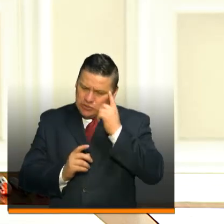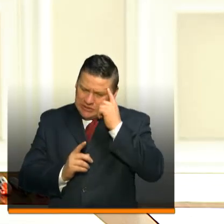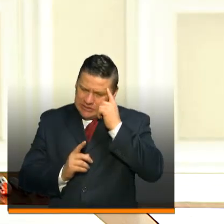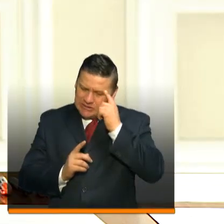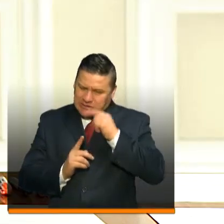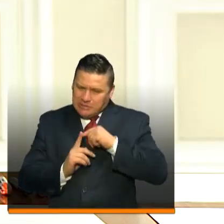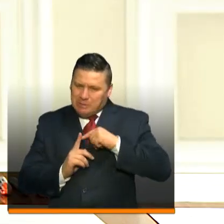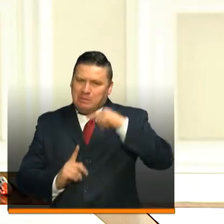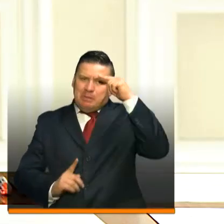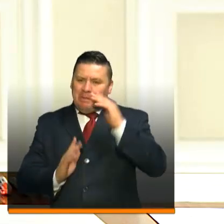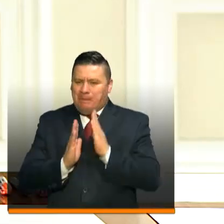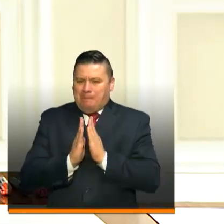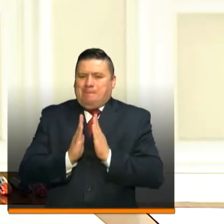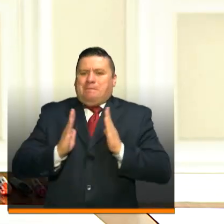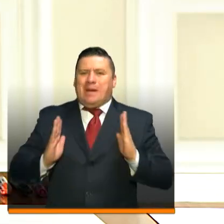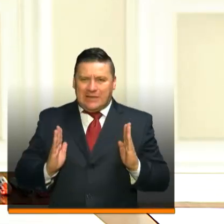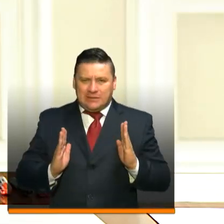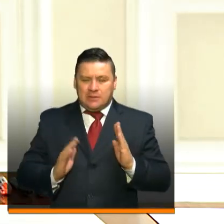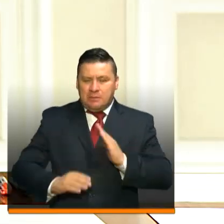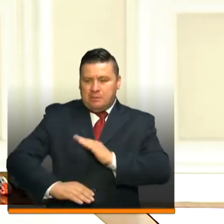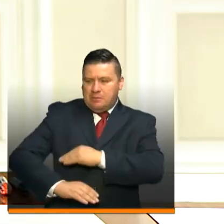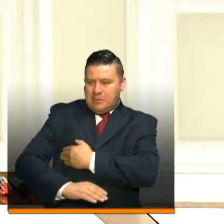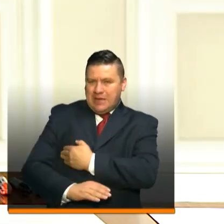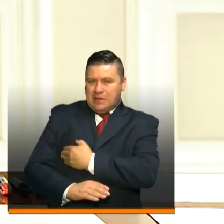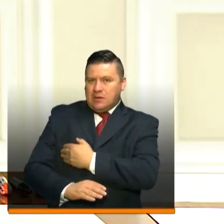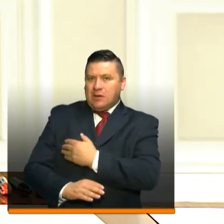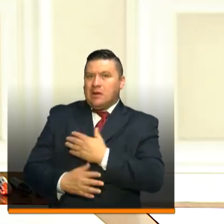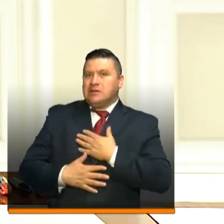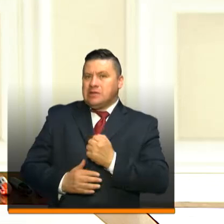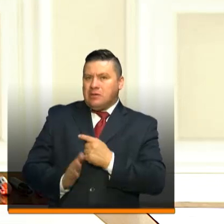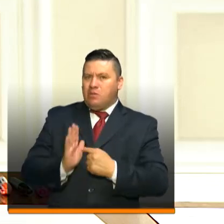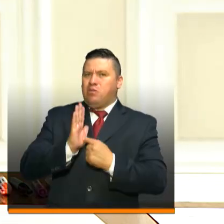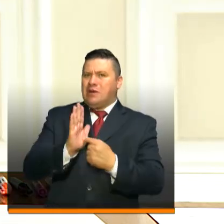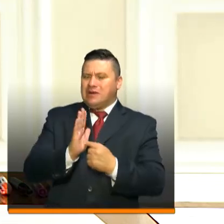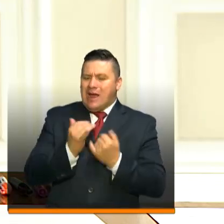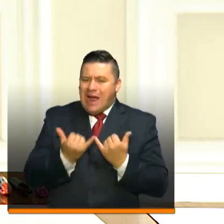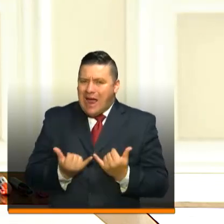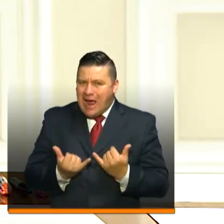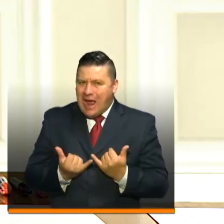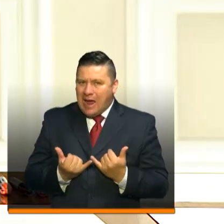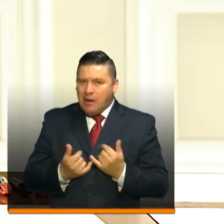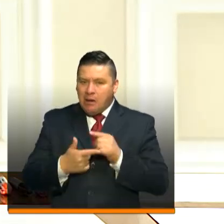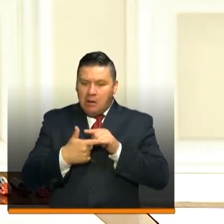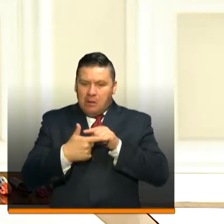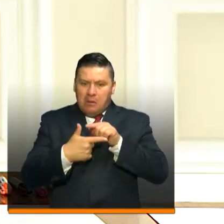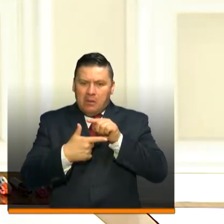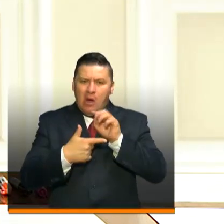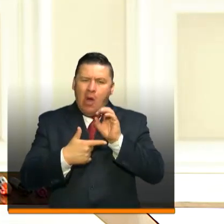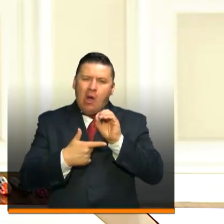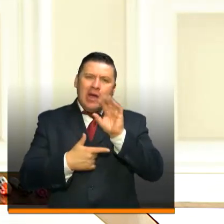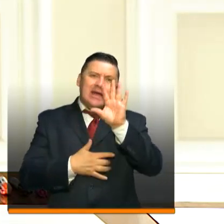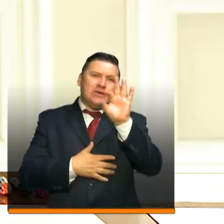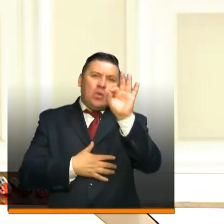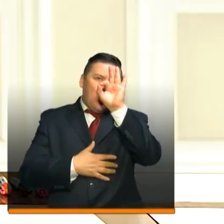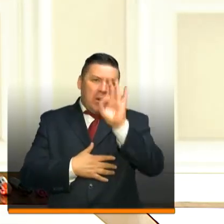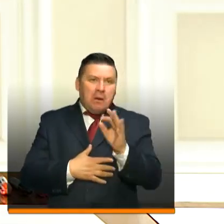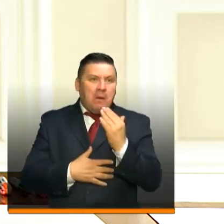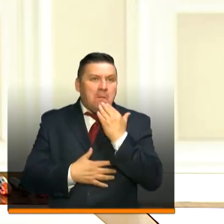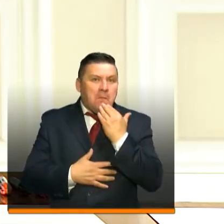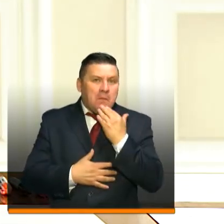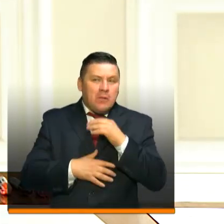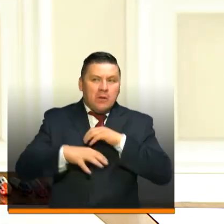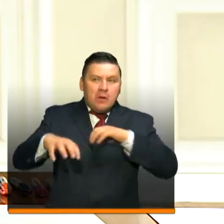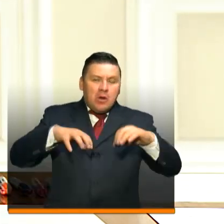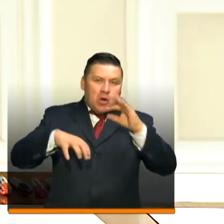que ha presentado en este espacio el ministro de Salud, que nosotros tengamos ahorita despejadas por lo menos el 50 por ciento de las